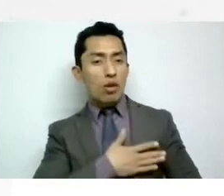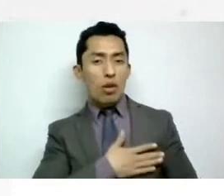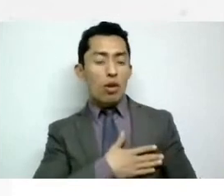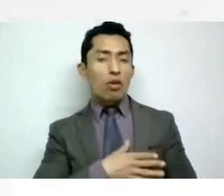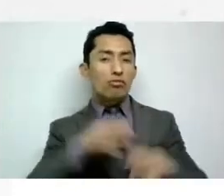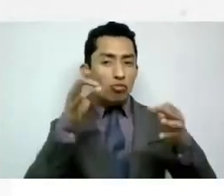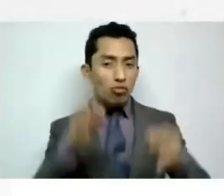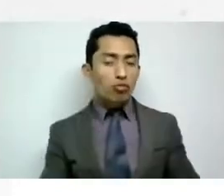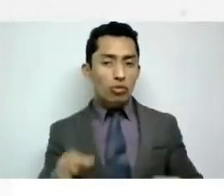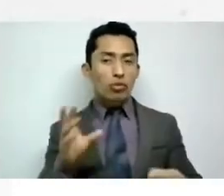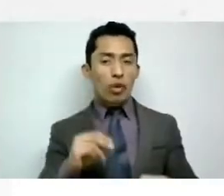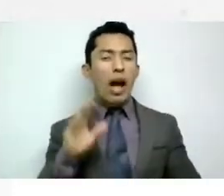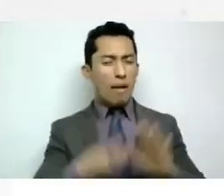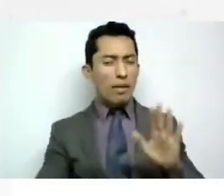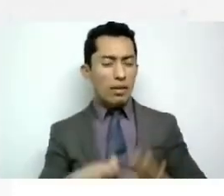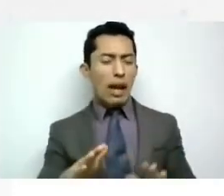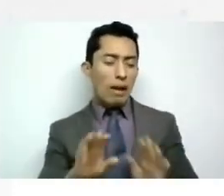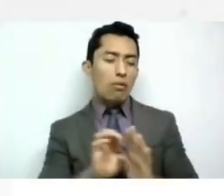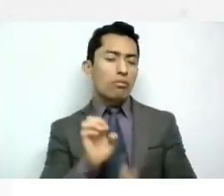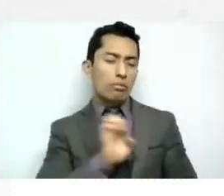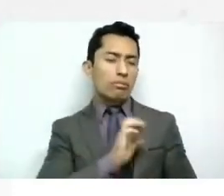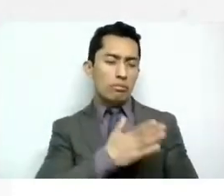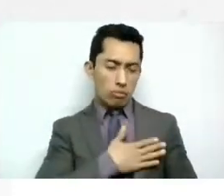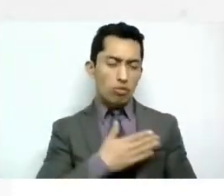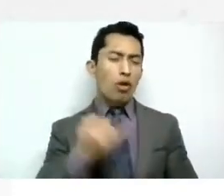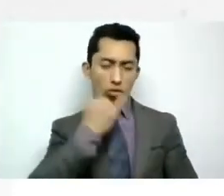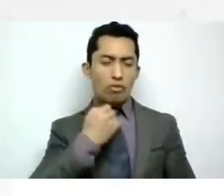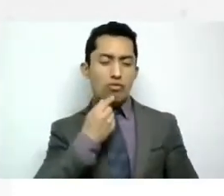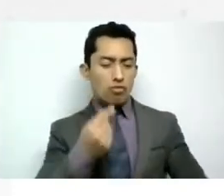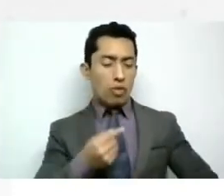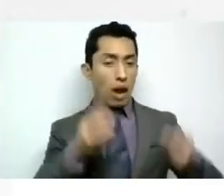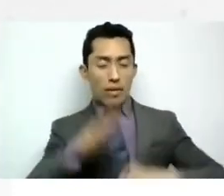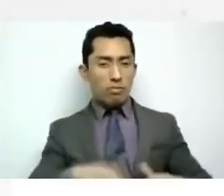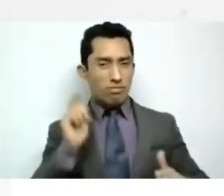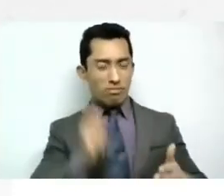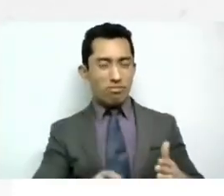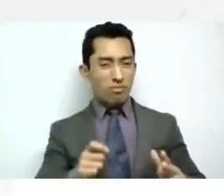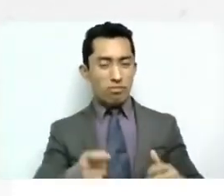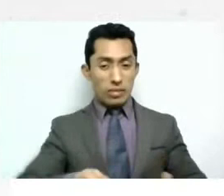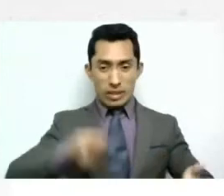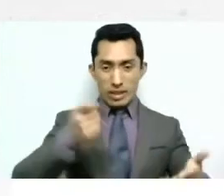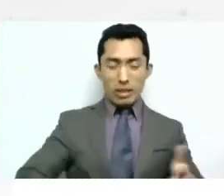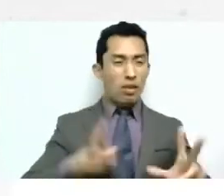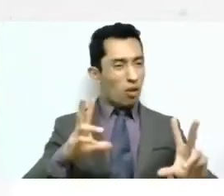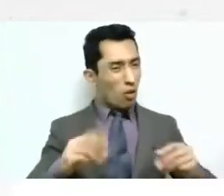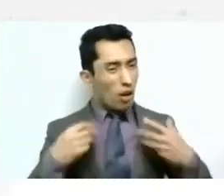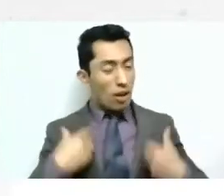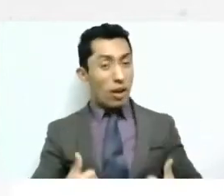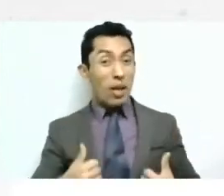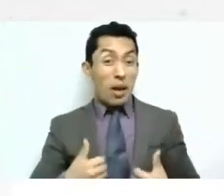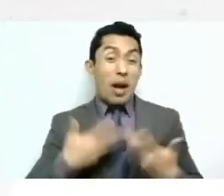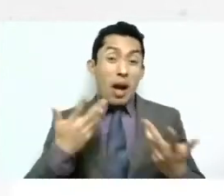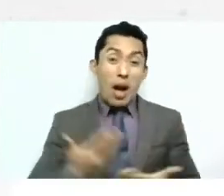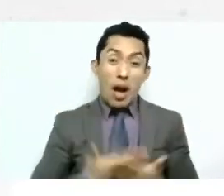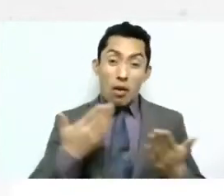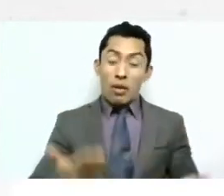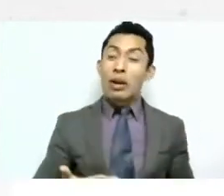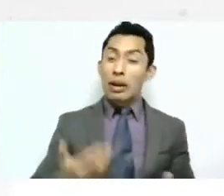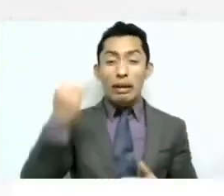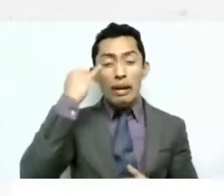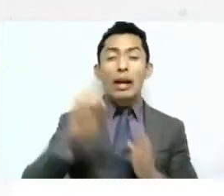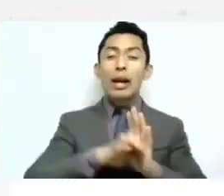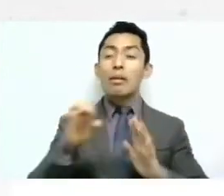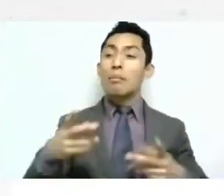natal a veces no entendemos las sentencias ahora una persona que no es su lengua natal